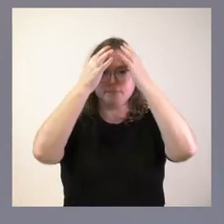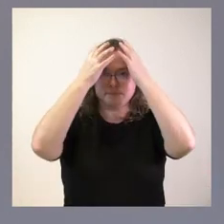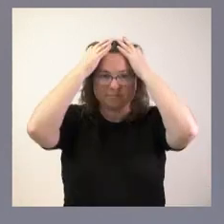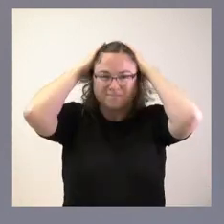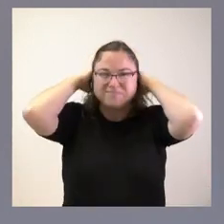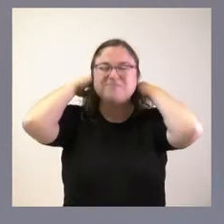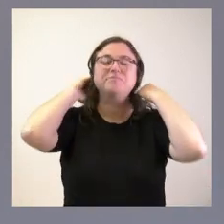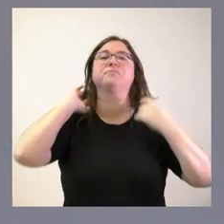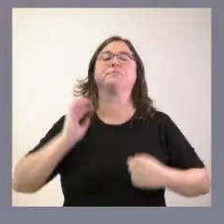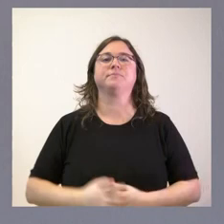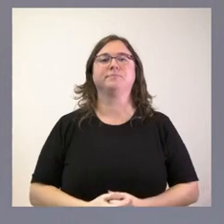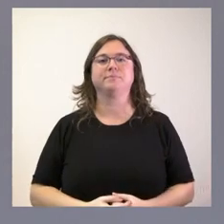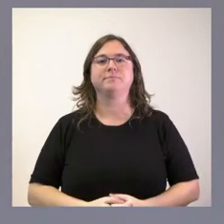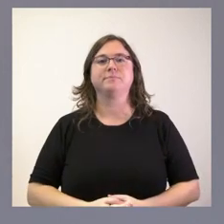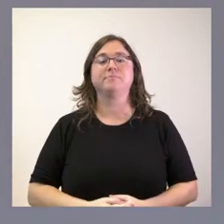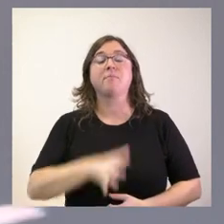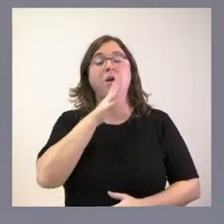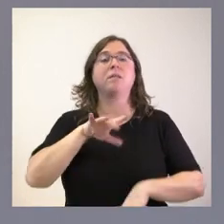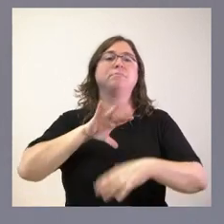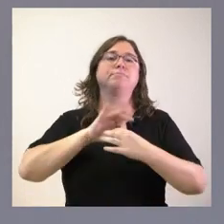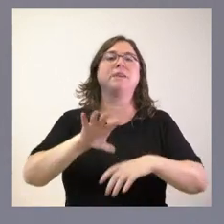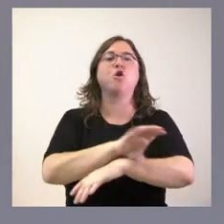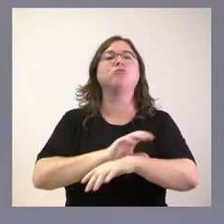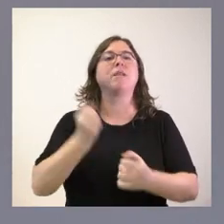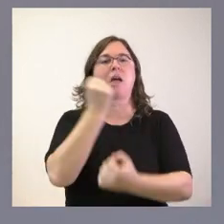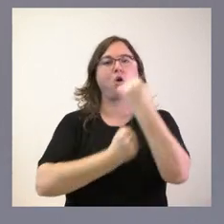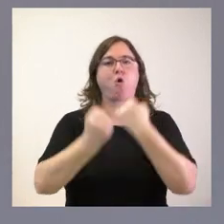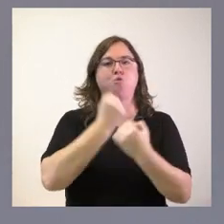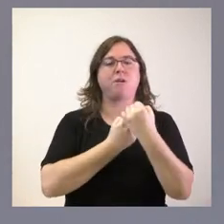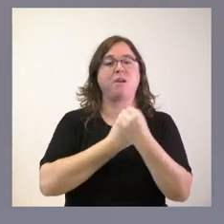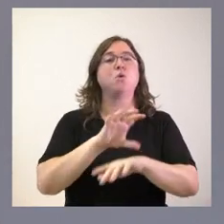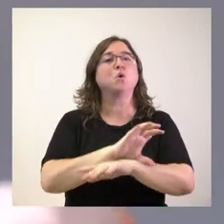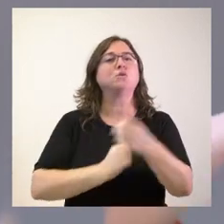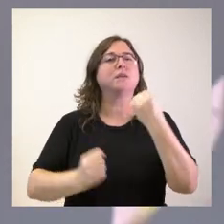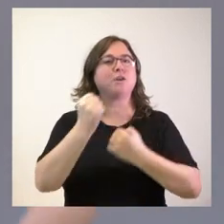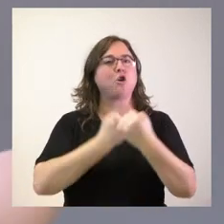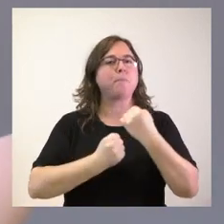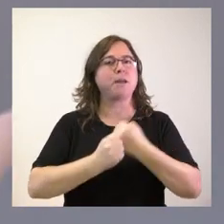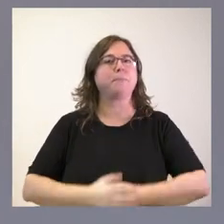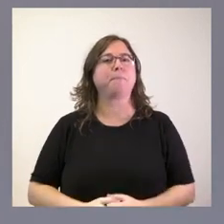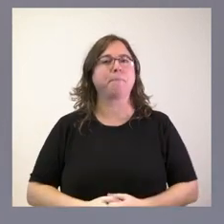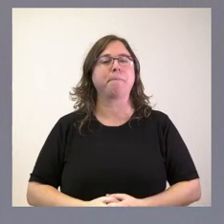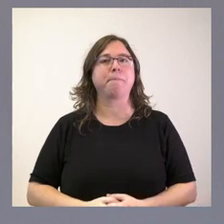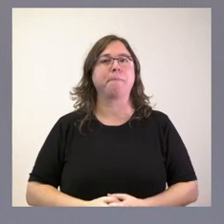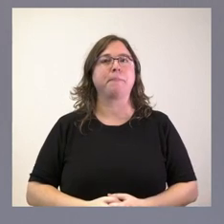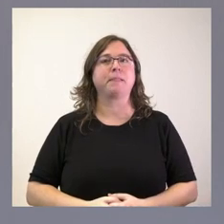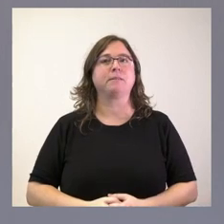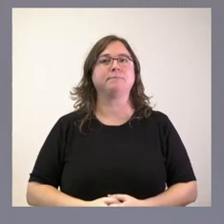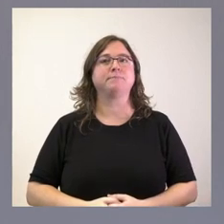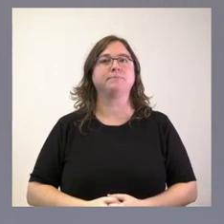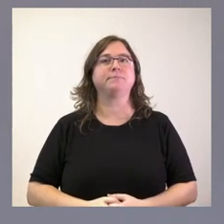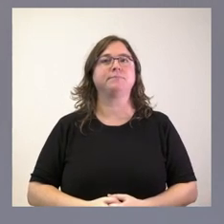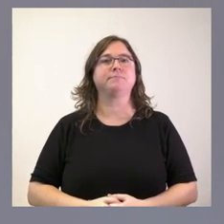de economía. De economía que lo que trae, efectivamente,